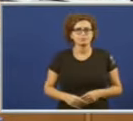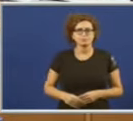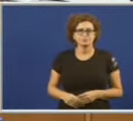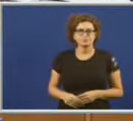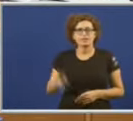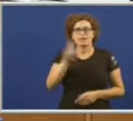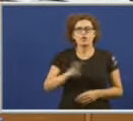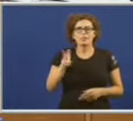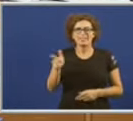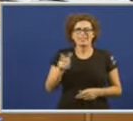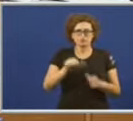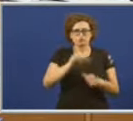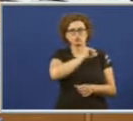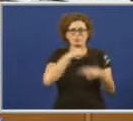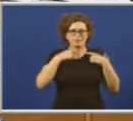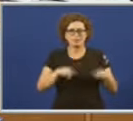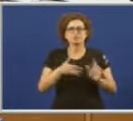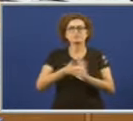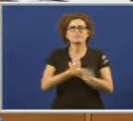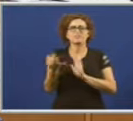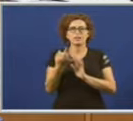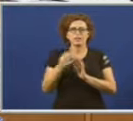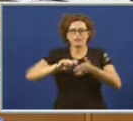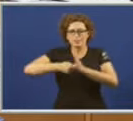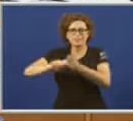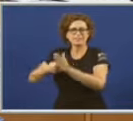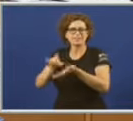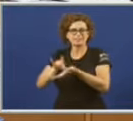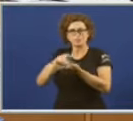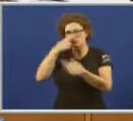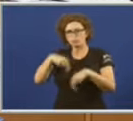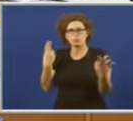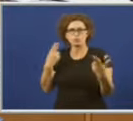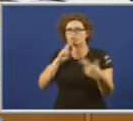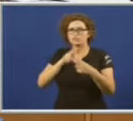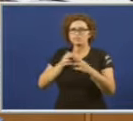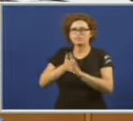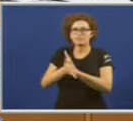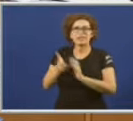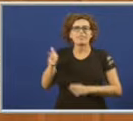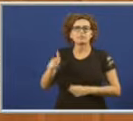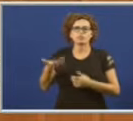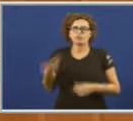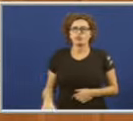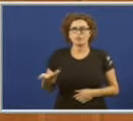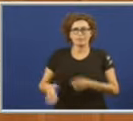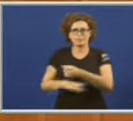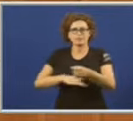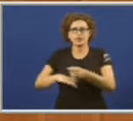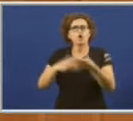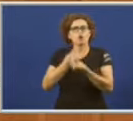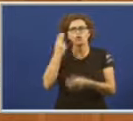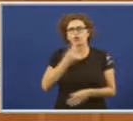Recuperar os dereitos perdidos pasa por blindar servizos públicos como dereitos fundamentais que son, con compromisos